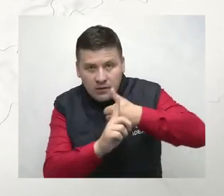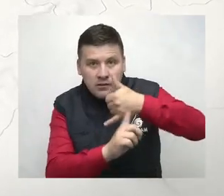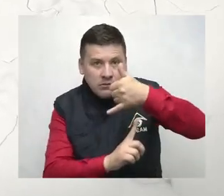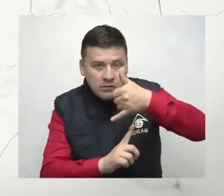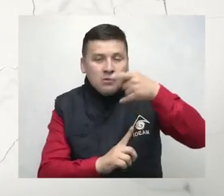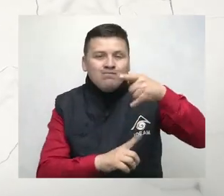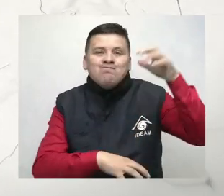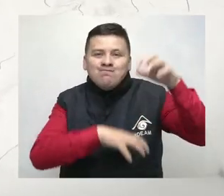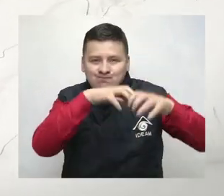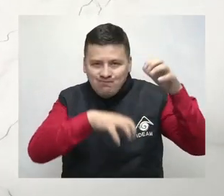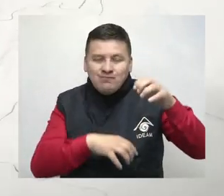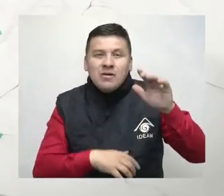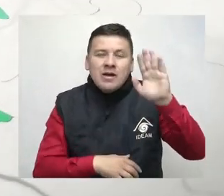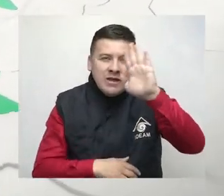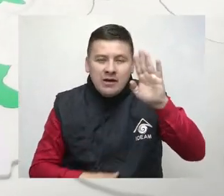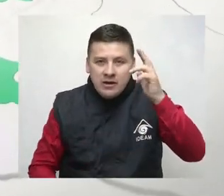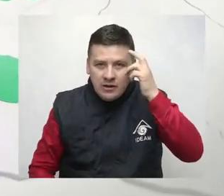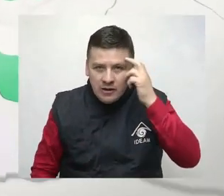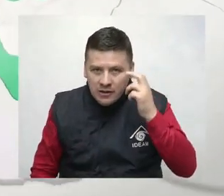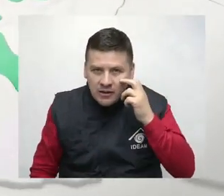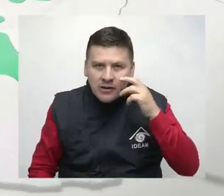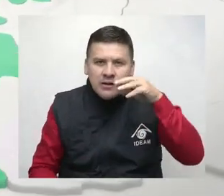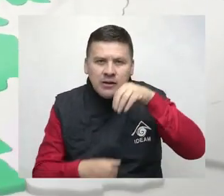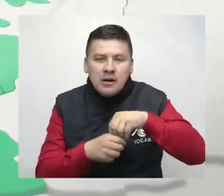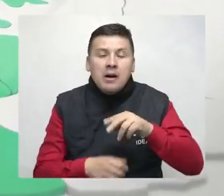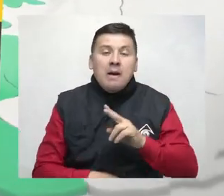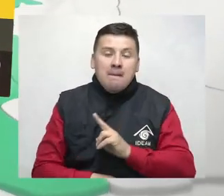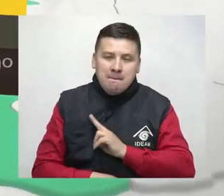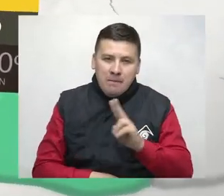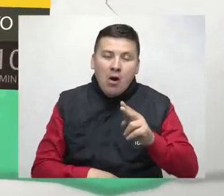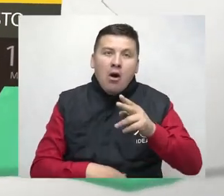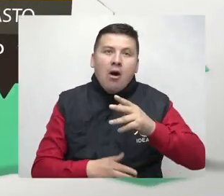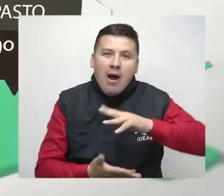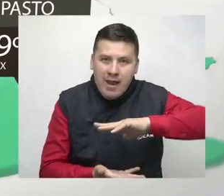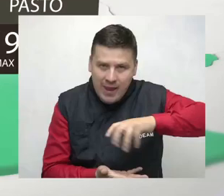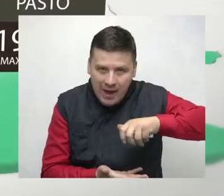lluviosa en el departamento del Chocó, en el litoral del Valle de Cauca y Nariño.